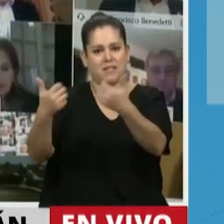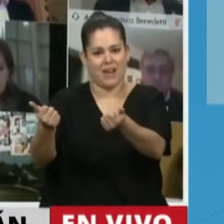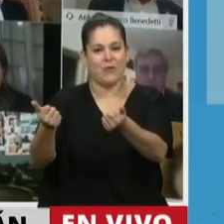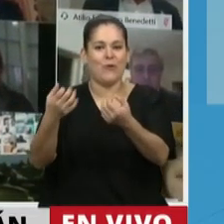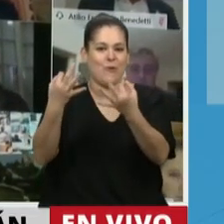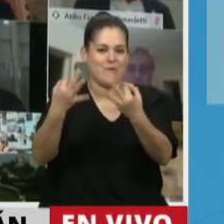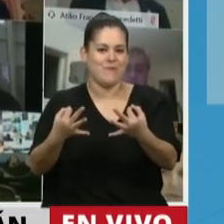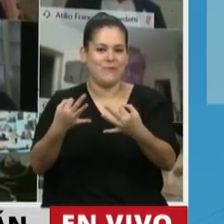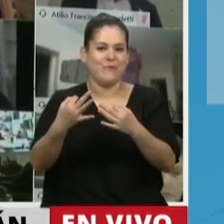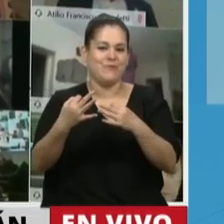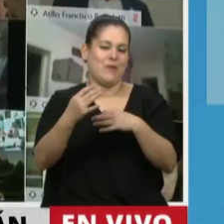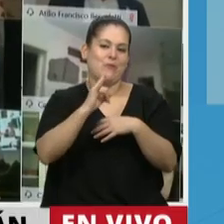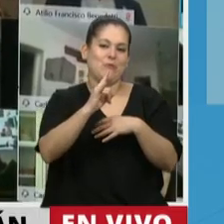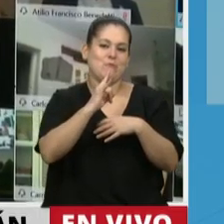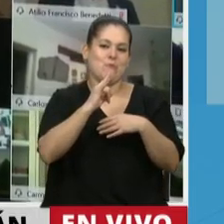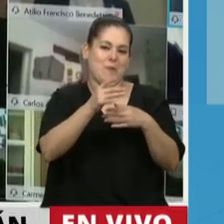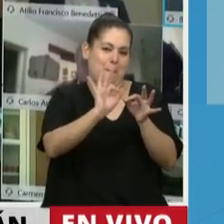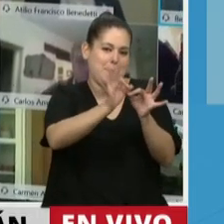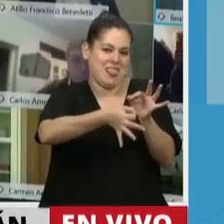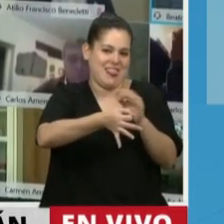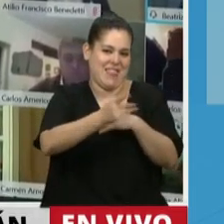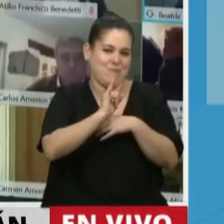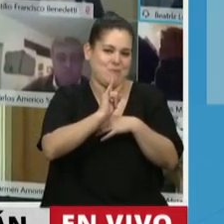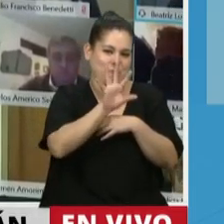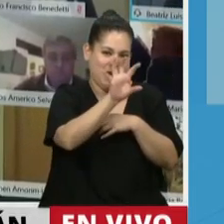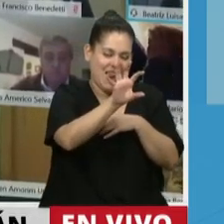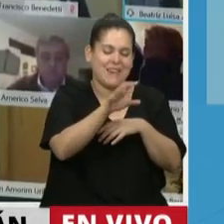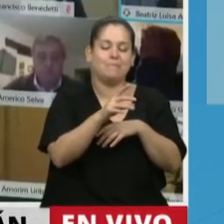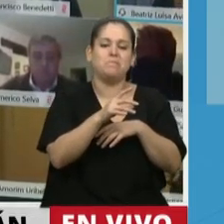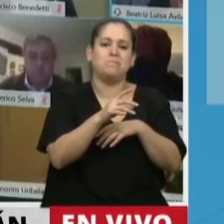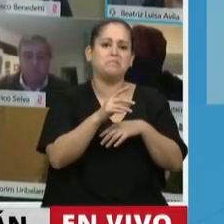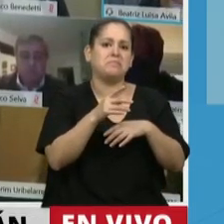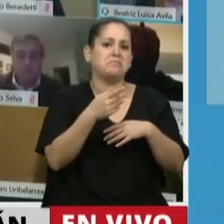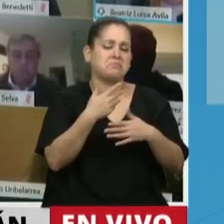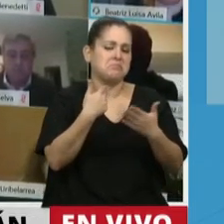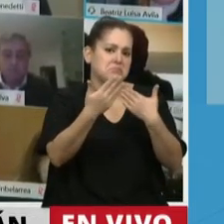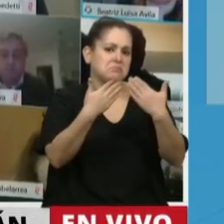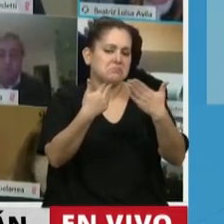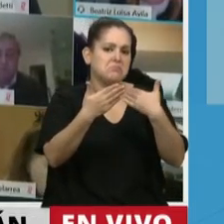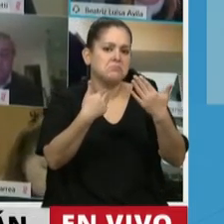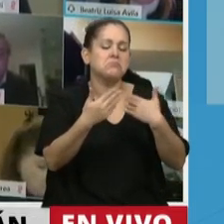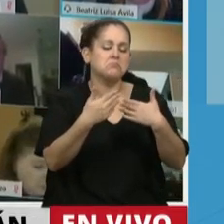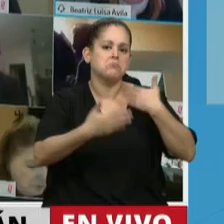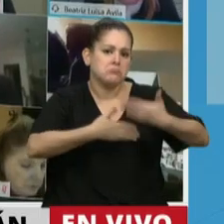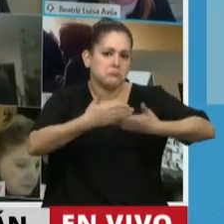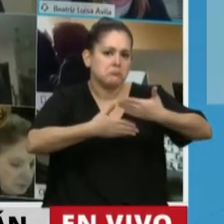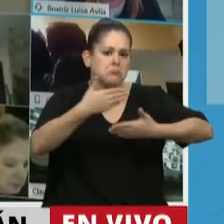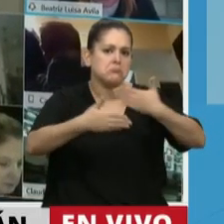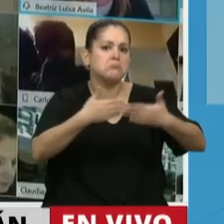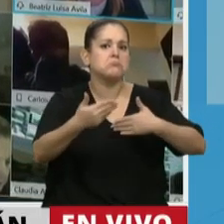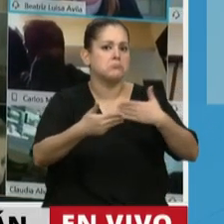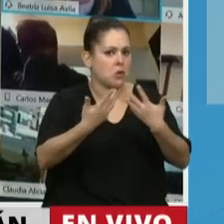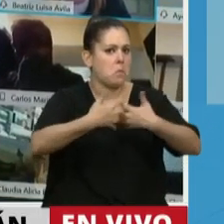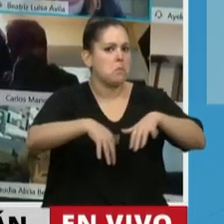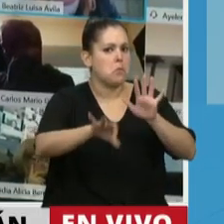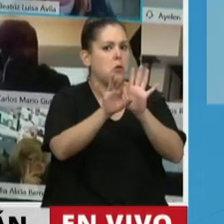frente nuestro en Tucumán y que ha posibilitado acelerar que este proyecto se vea materializado porque ya